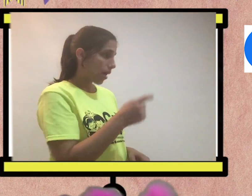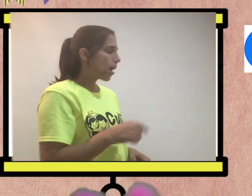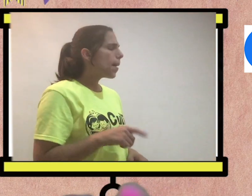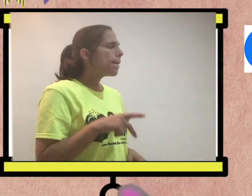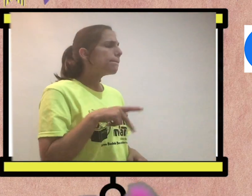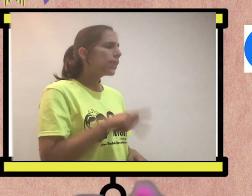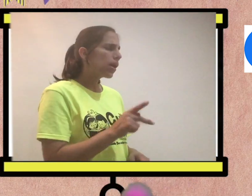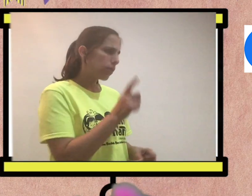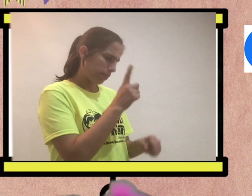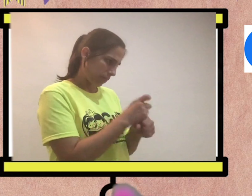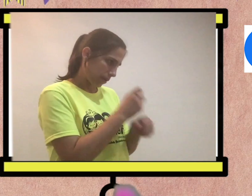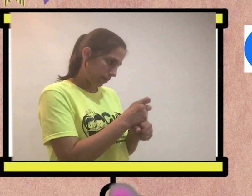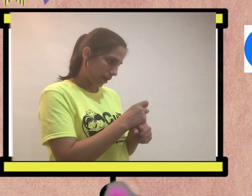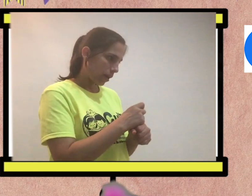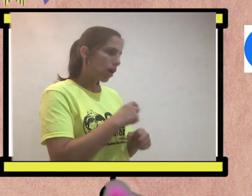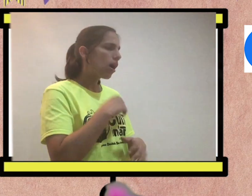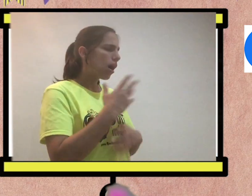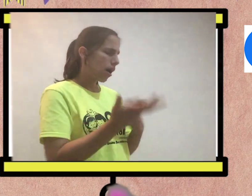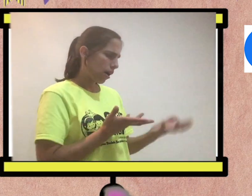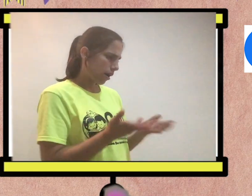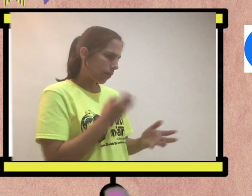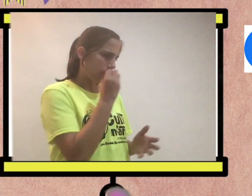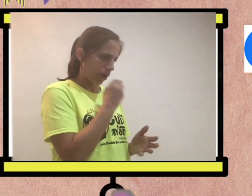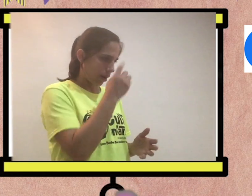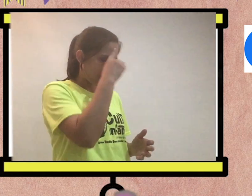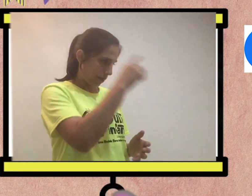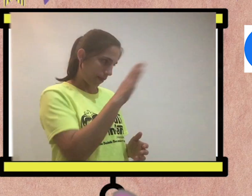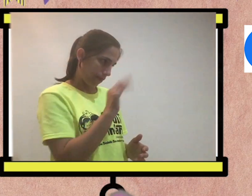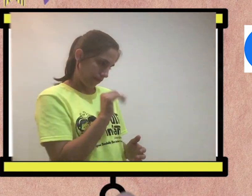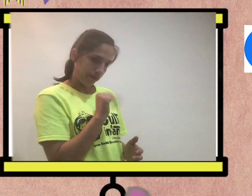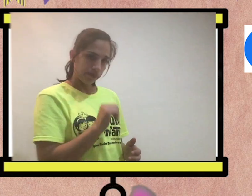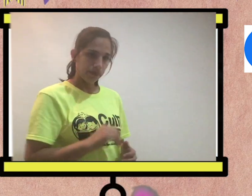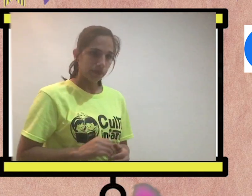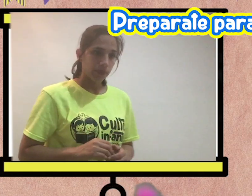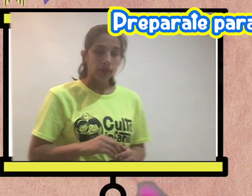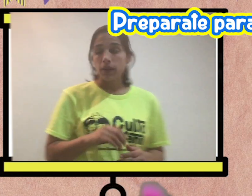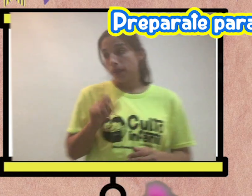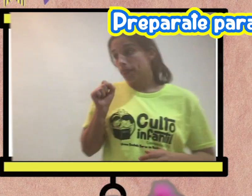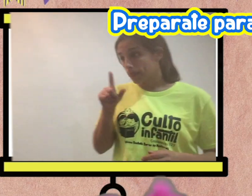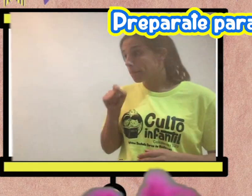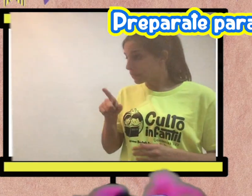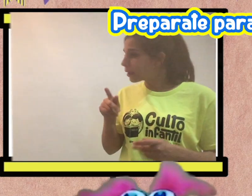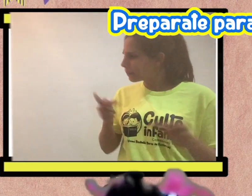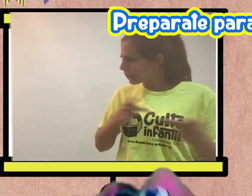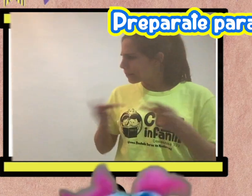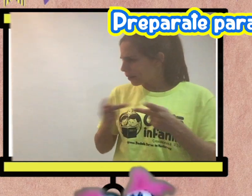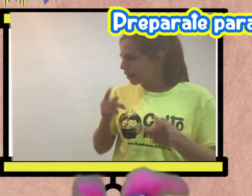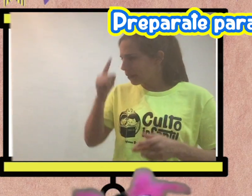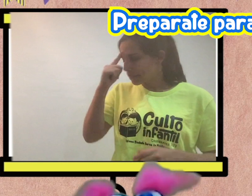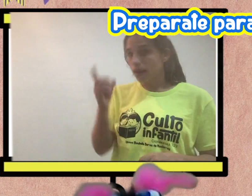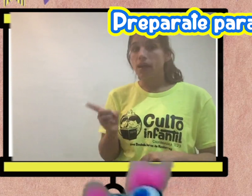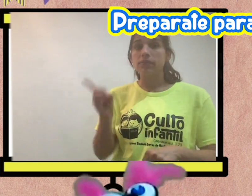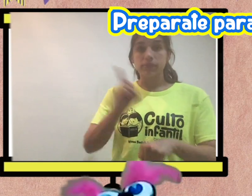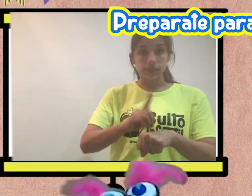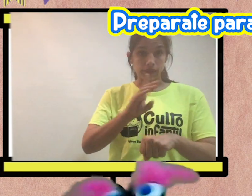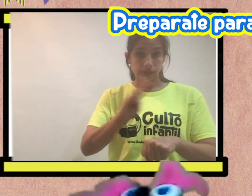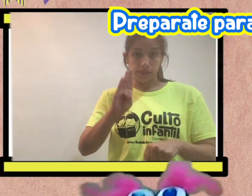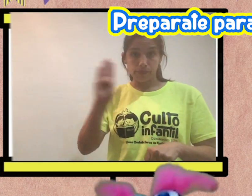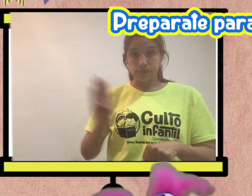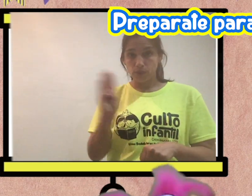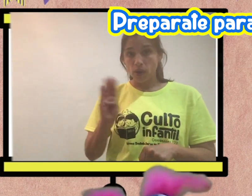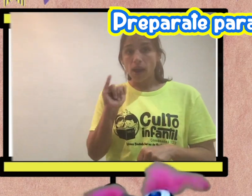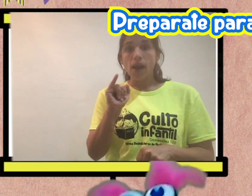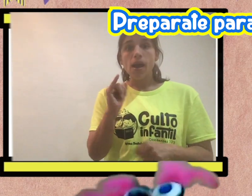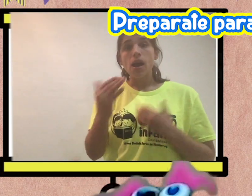publicarlo, pero primero, ¿qué te parece si tenemos una oración para despedirnos? También me voy a preparar para Halloween